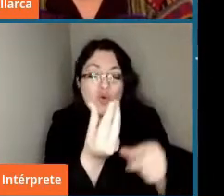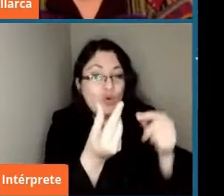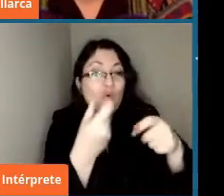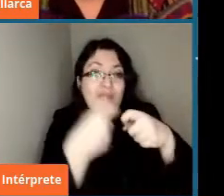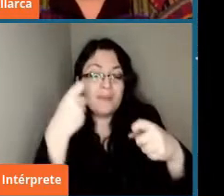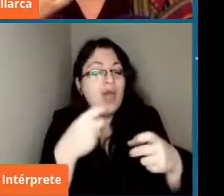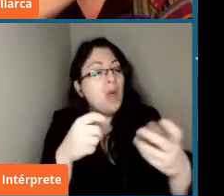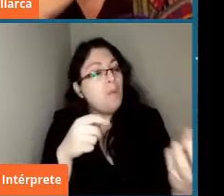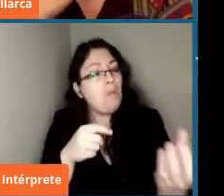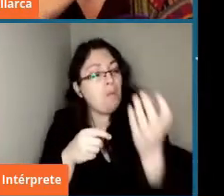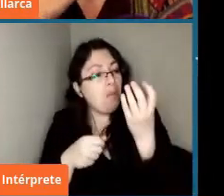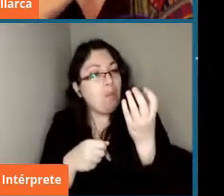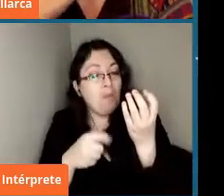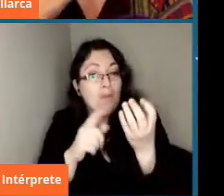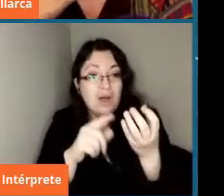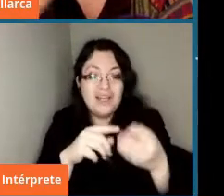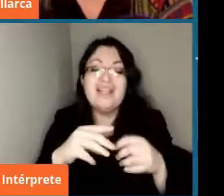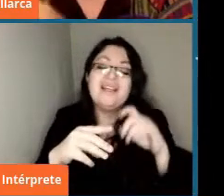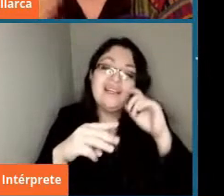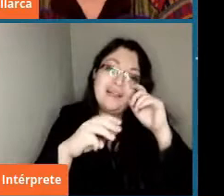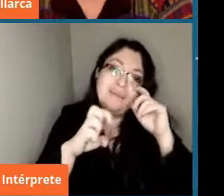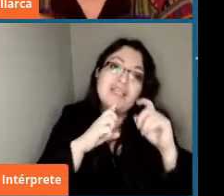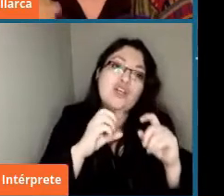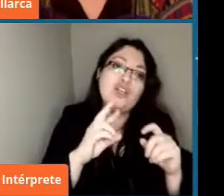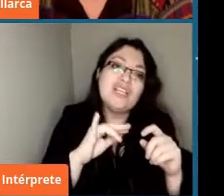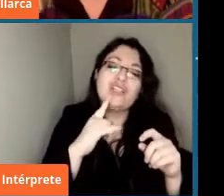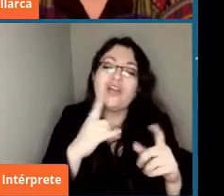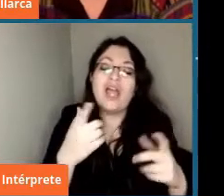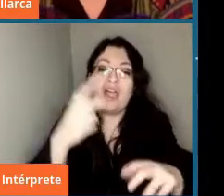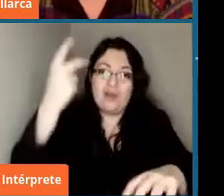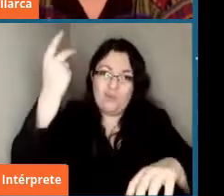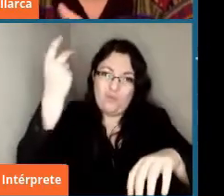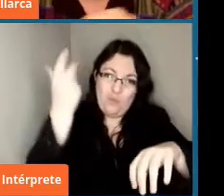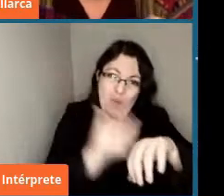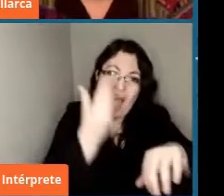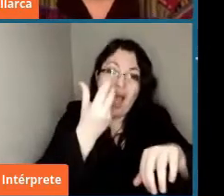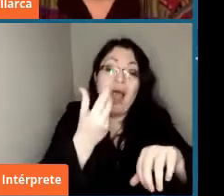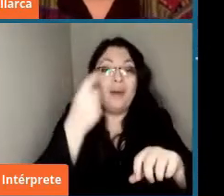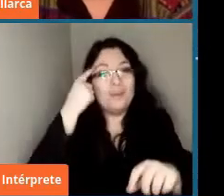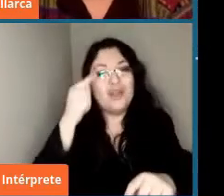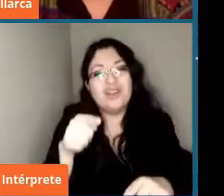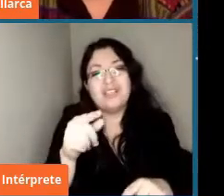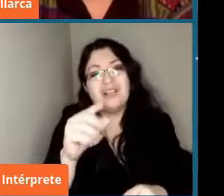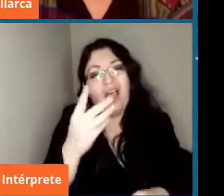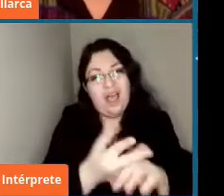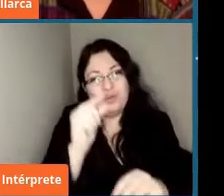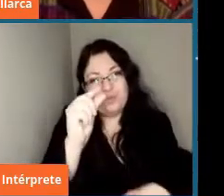entonces son la fuente de estos eventos de impacto pero que son menos frecuentes